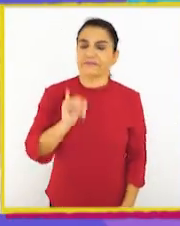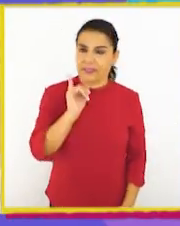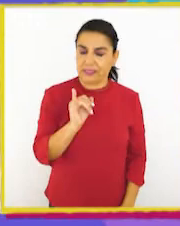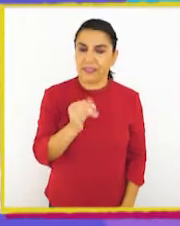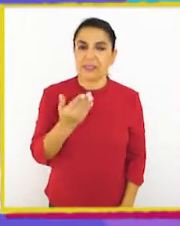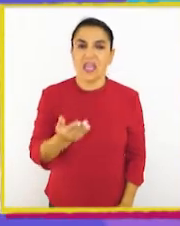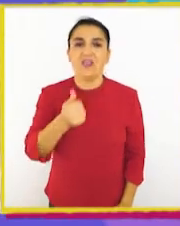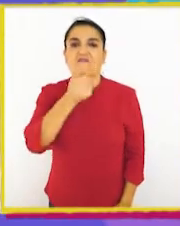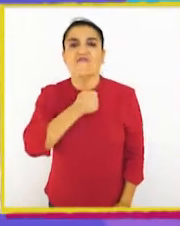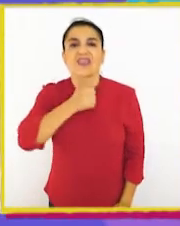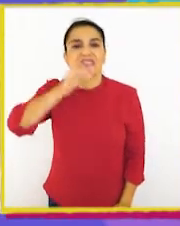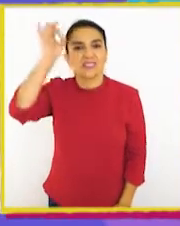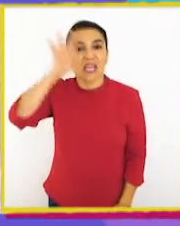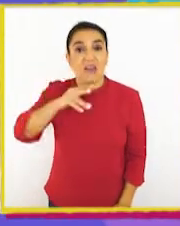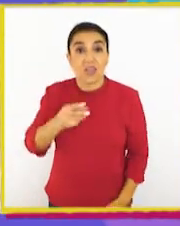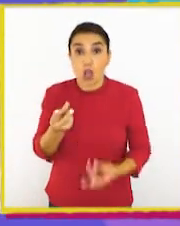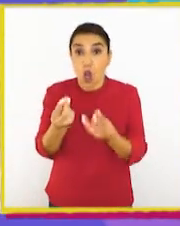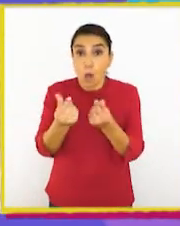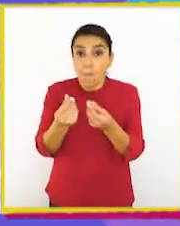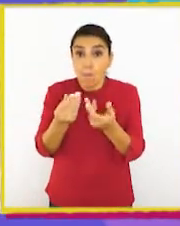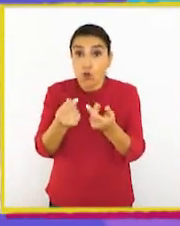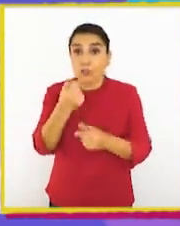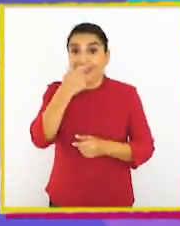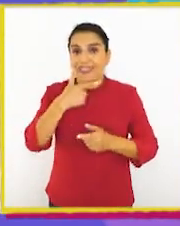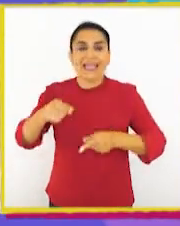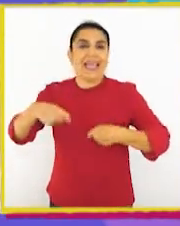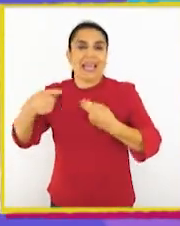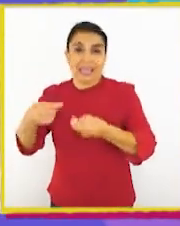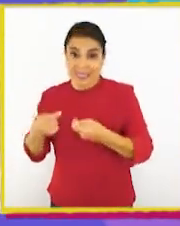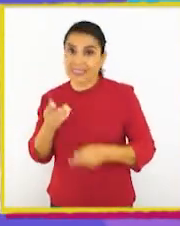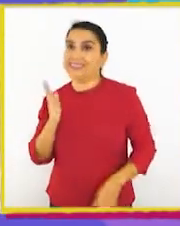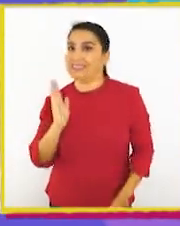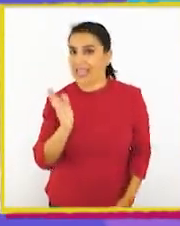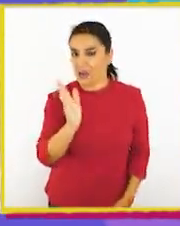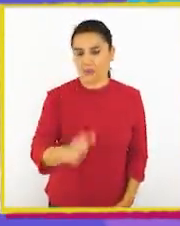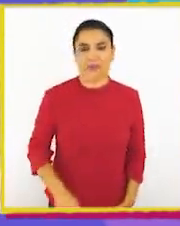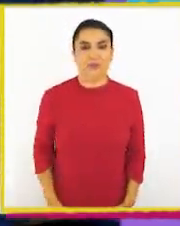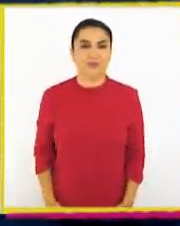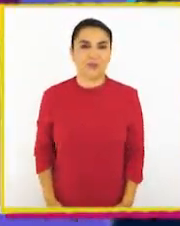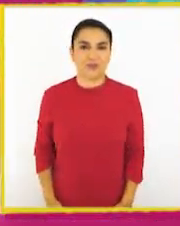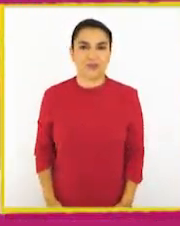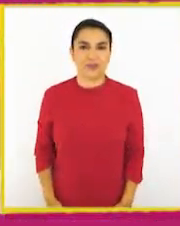Sí, eso, nos falta saber el monto que Chester gastó. ¡Sigamos!